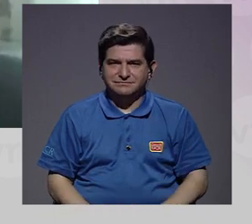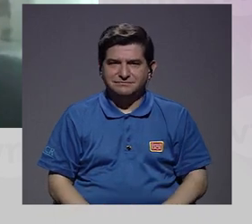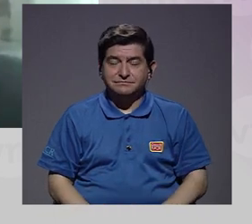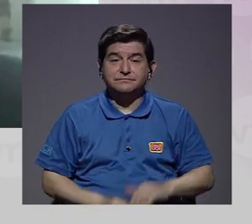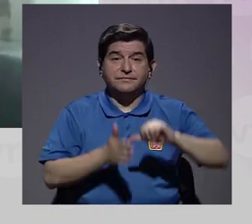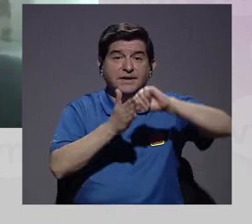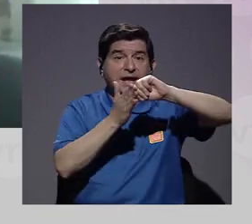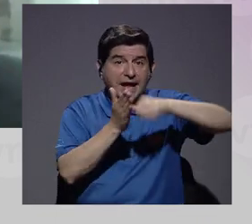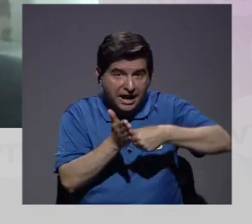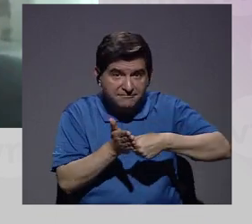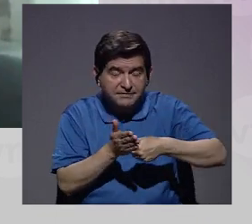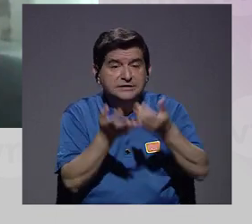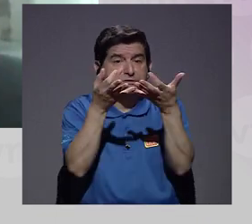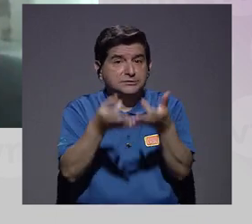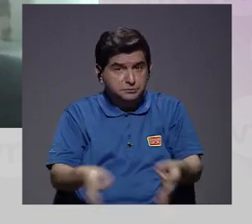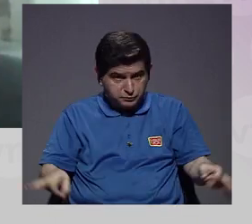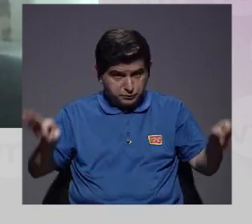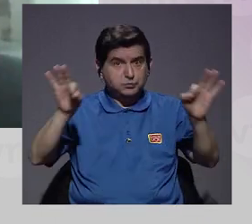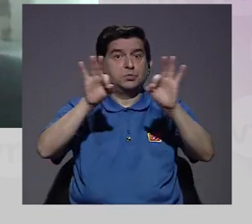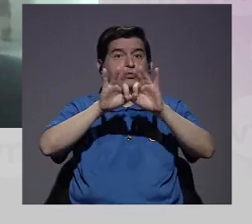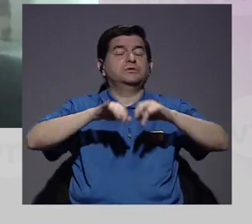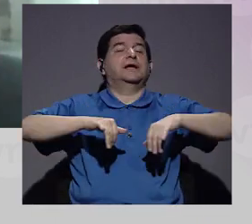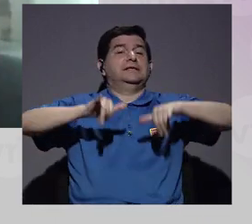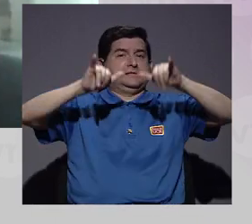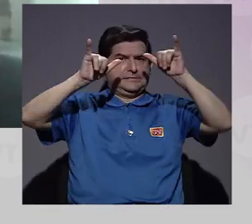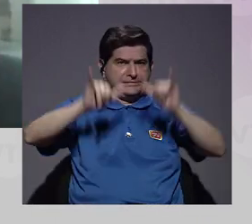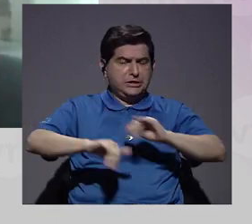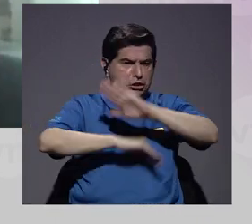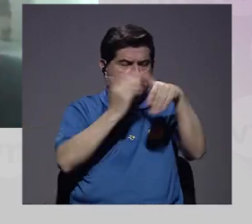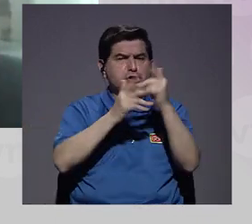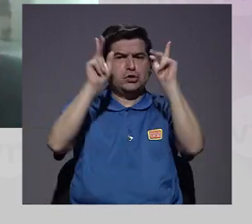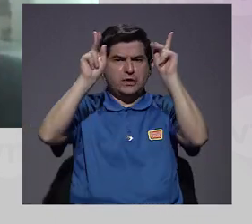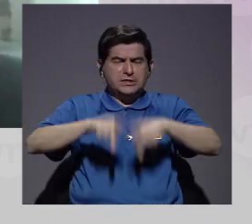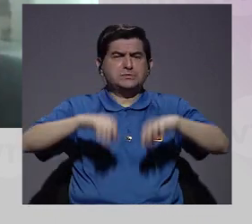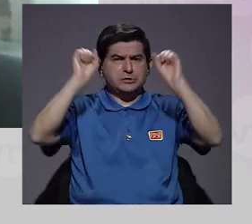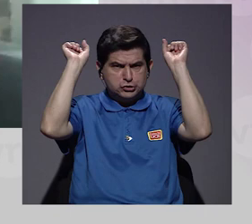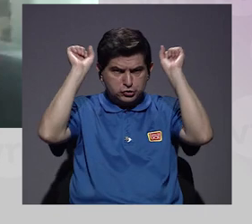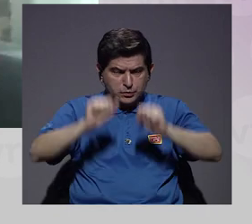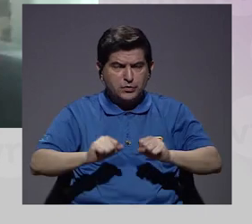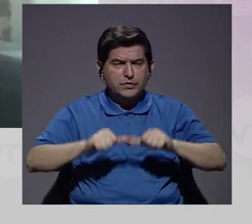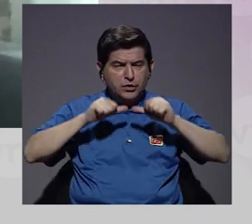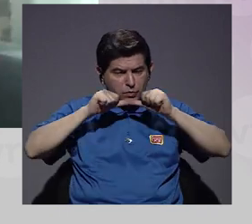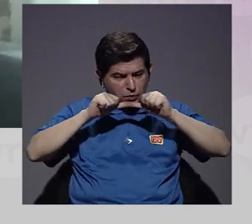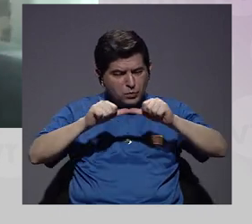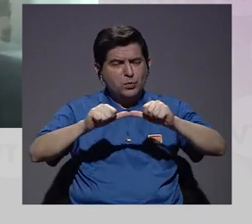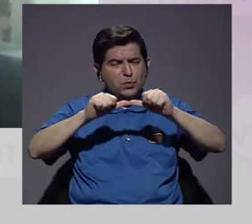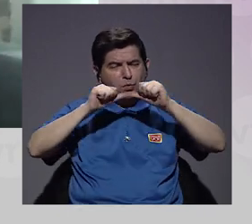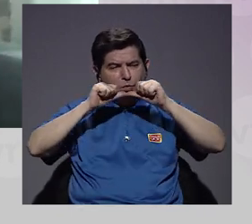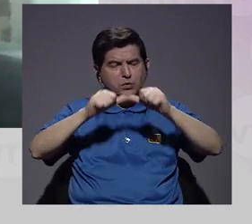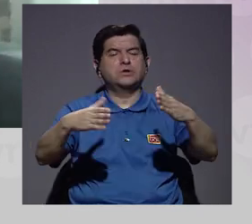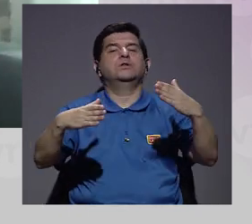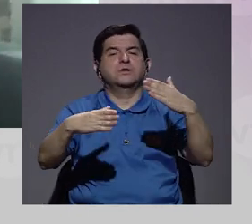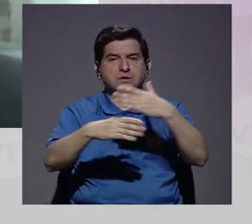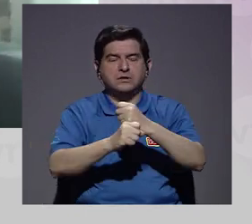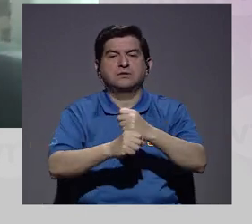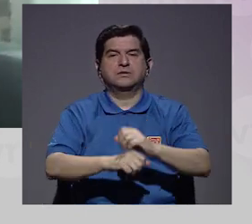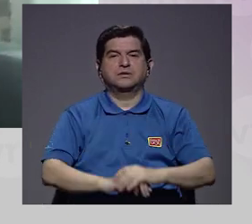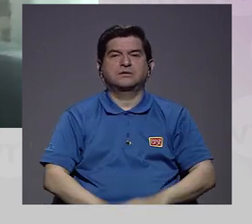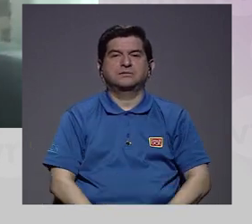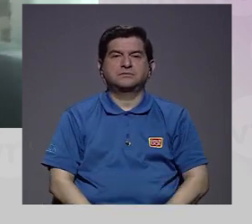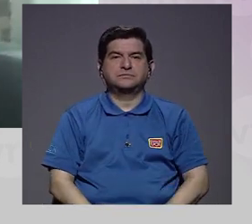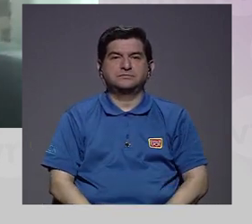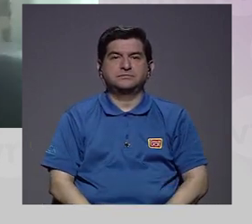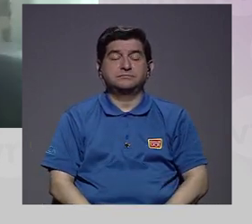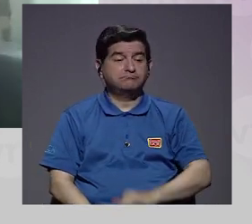que es, insisto, muy importante, tiene que sostenerse todas las personas que puedan seguirlo, por favor, hagámoslo,